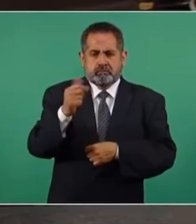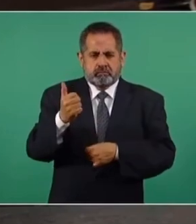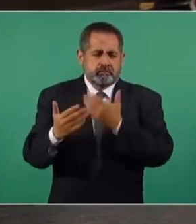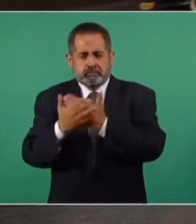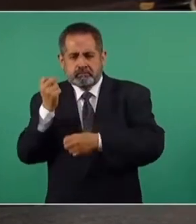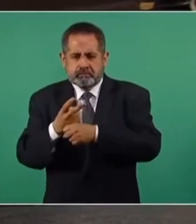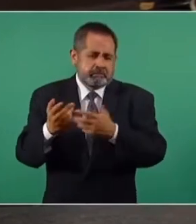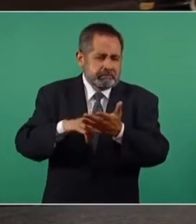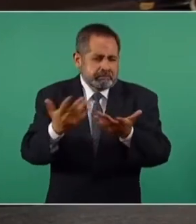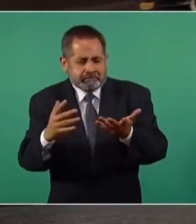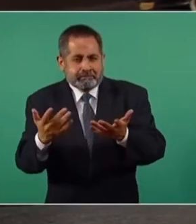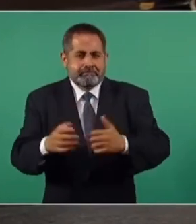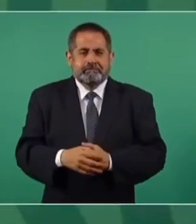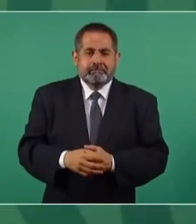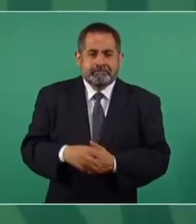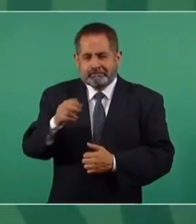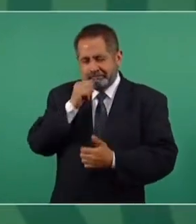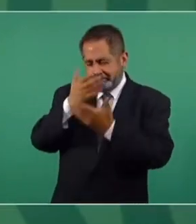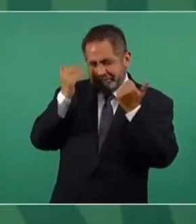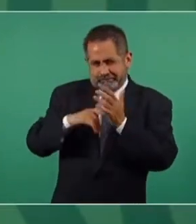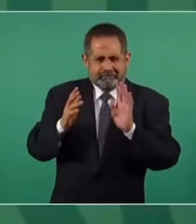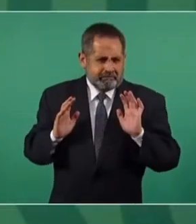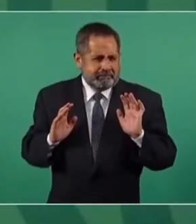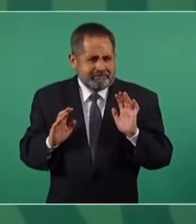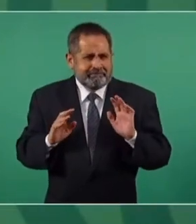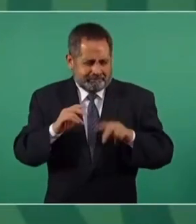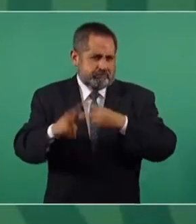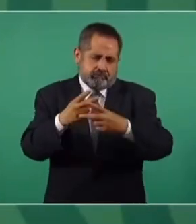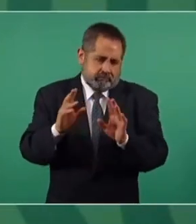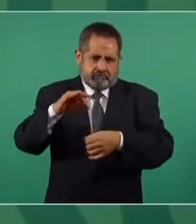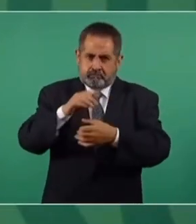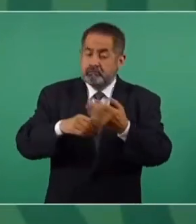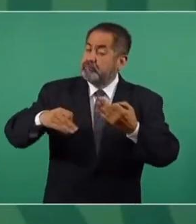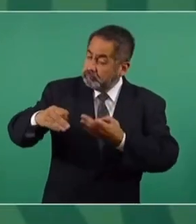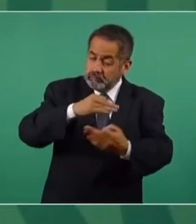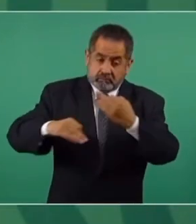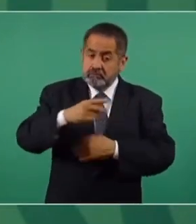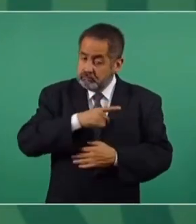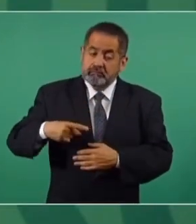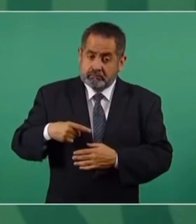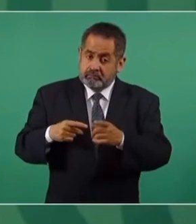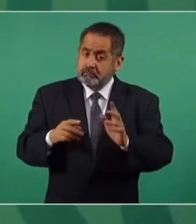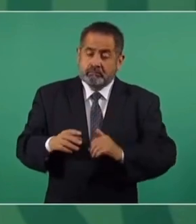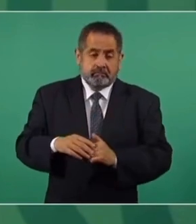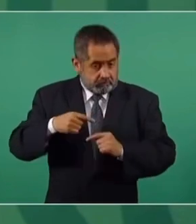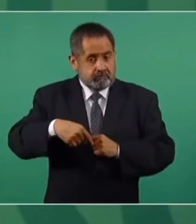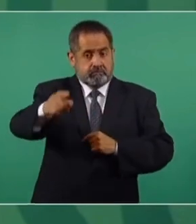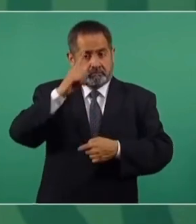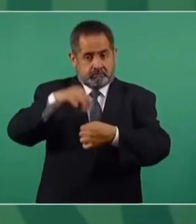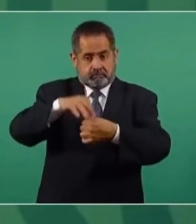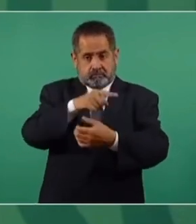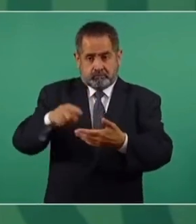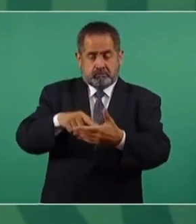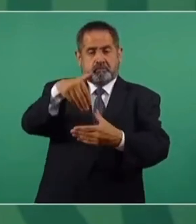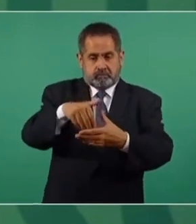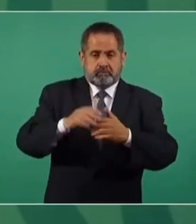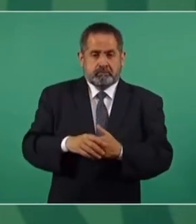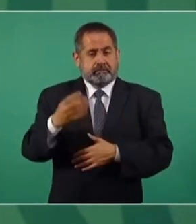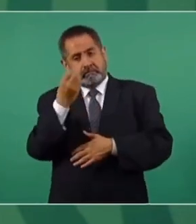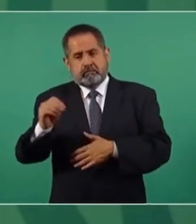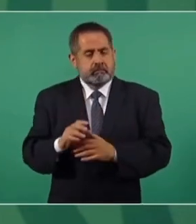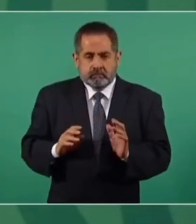de junio. No lo he decidido todavía, pero sí voy a ir a votar porque todos tenemos que ir a votar. No es